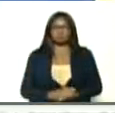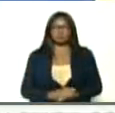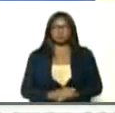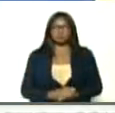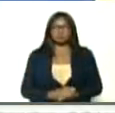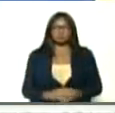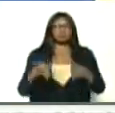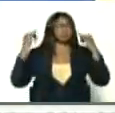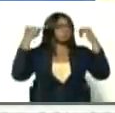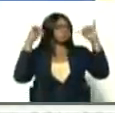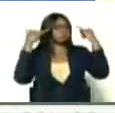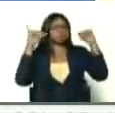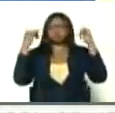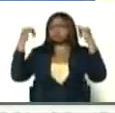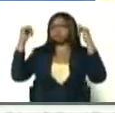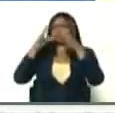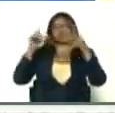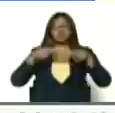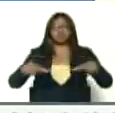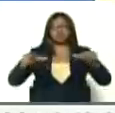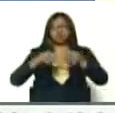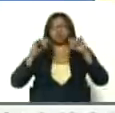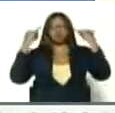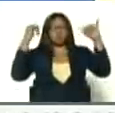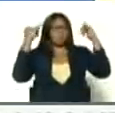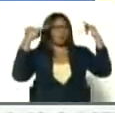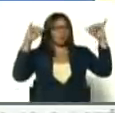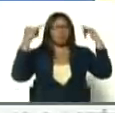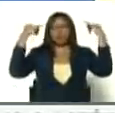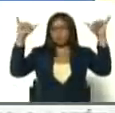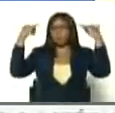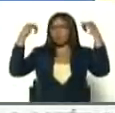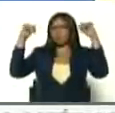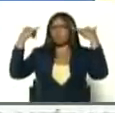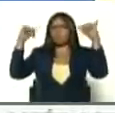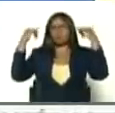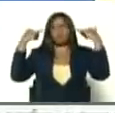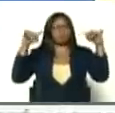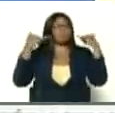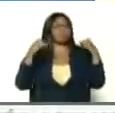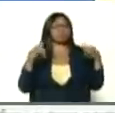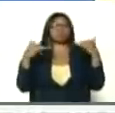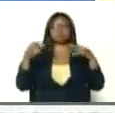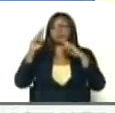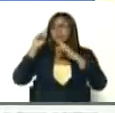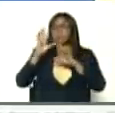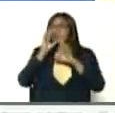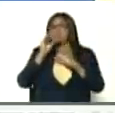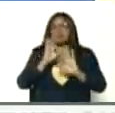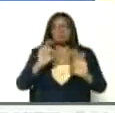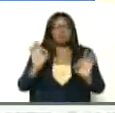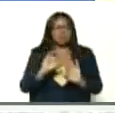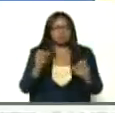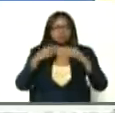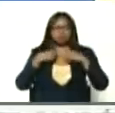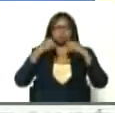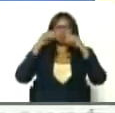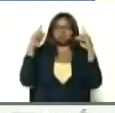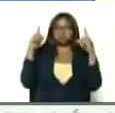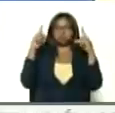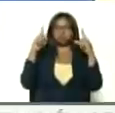rumba, aquí, rumba, allá, fiesta, por aquí, fiesta, allá, impresionante,